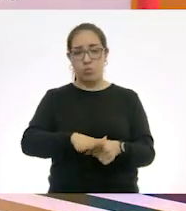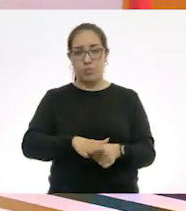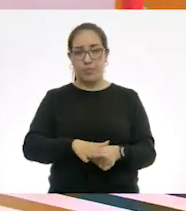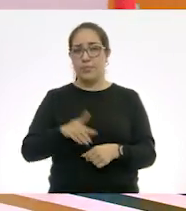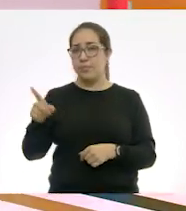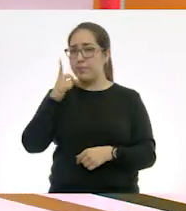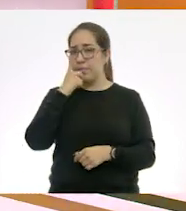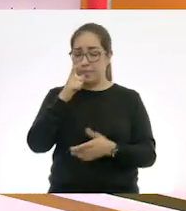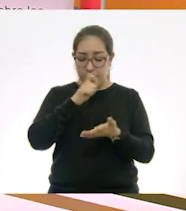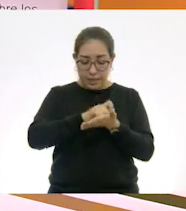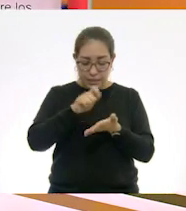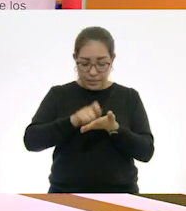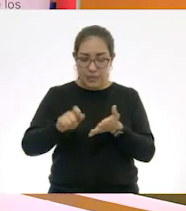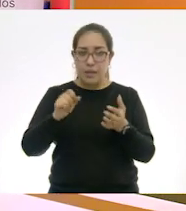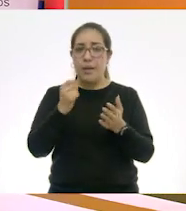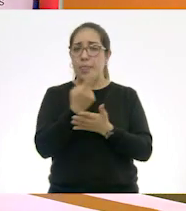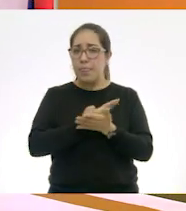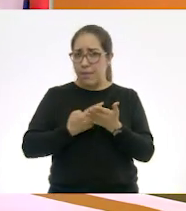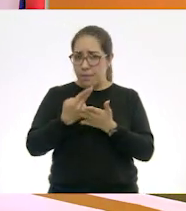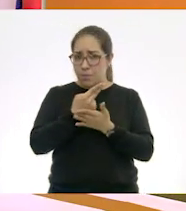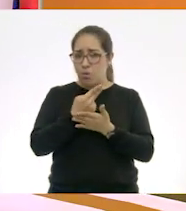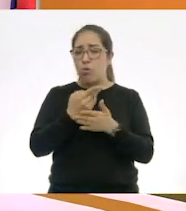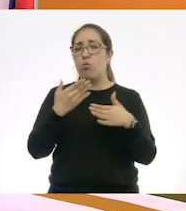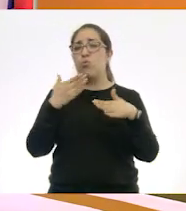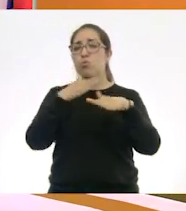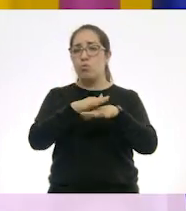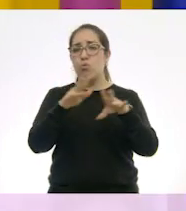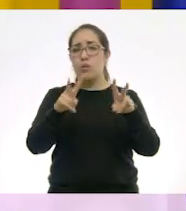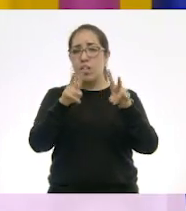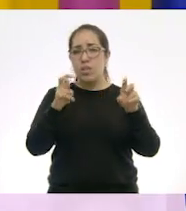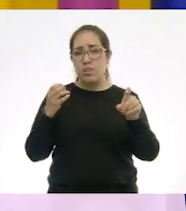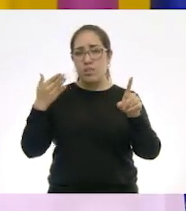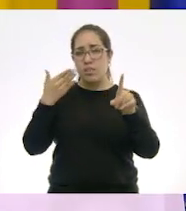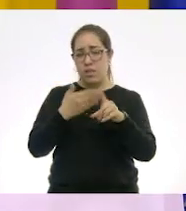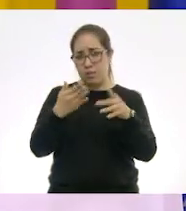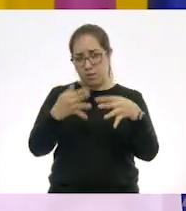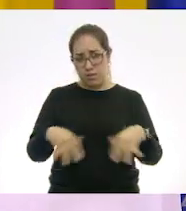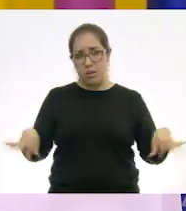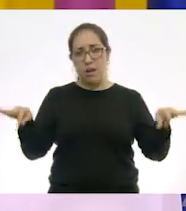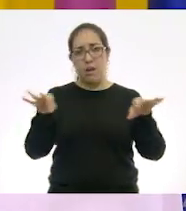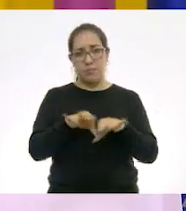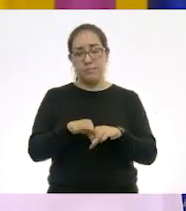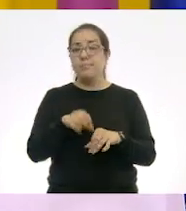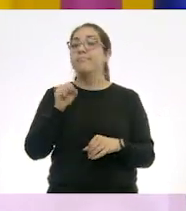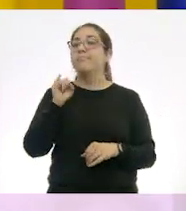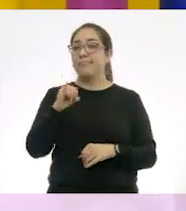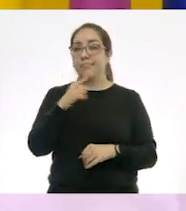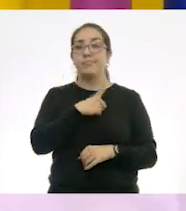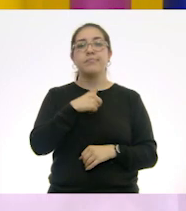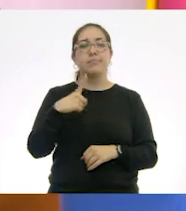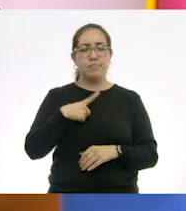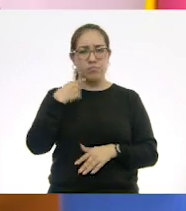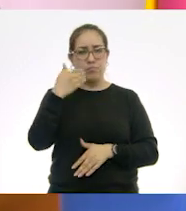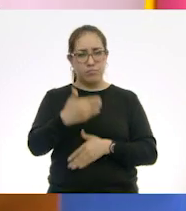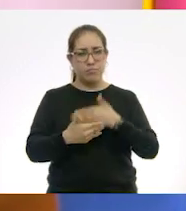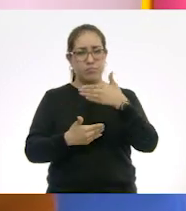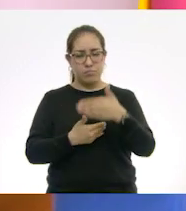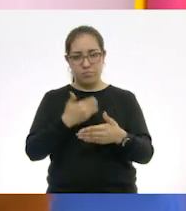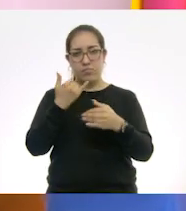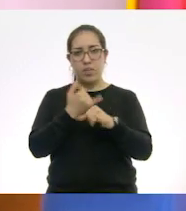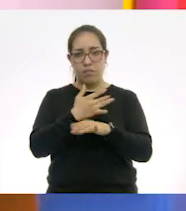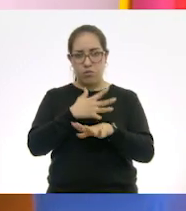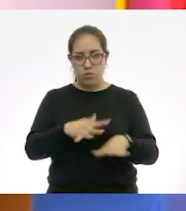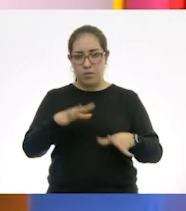Escribir y hacer dibujos sobre los datos que resulten importantes. Tenemos que ir siempre capturando la información